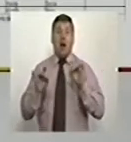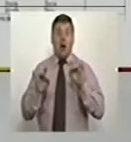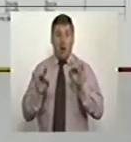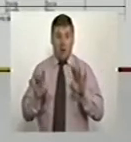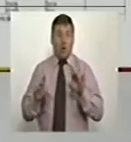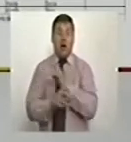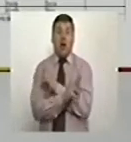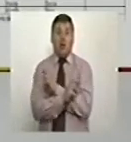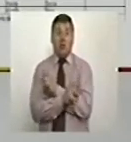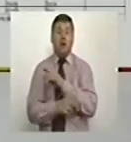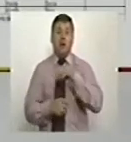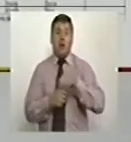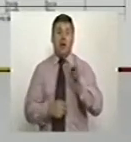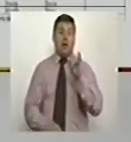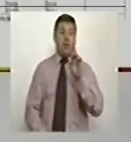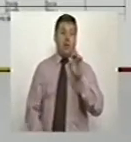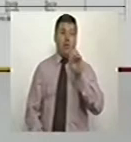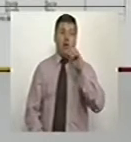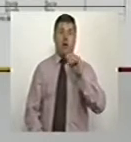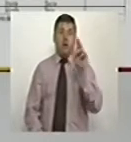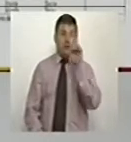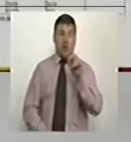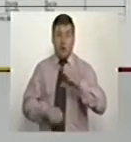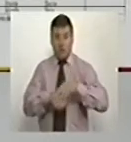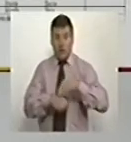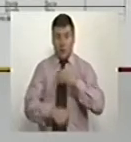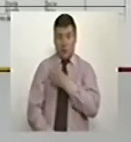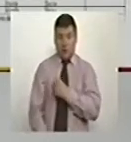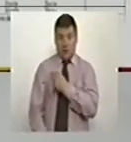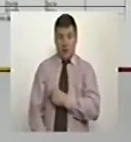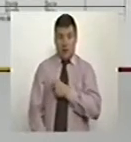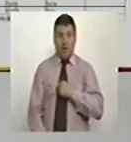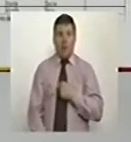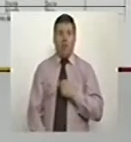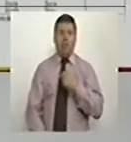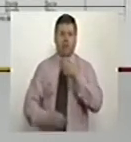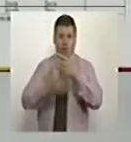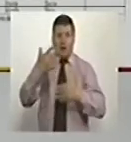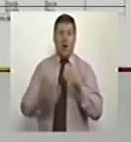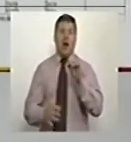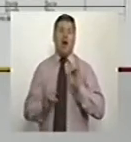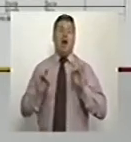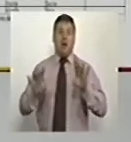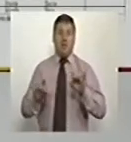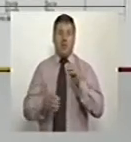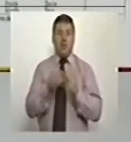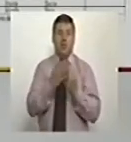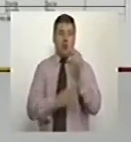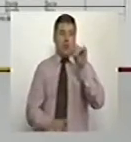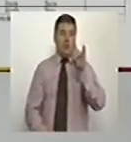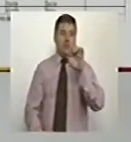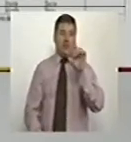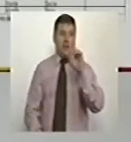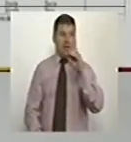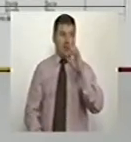Checa, República Ilohata, Suecia, Suiza y en Oceanía, Australia y Nueva Zelanda.